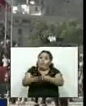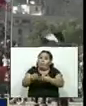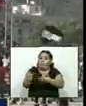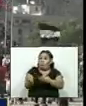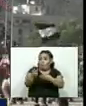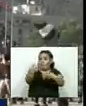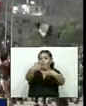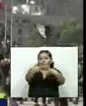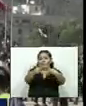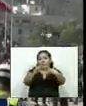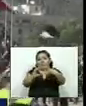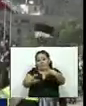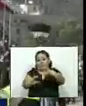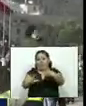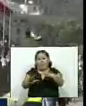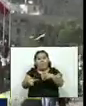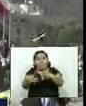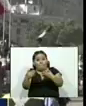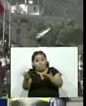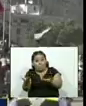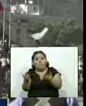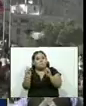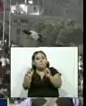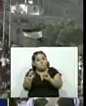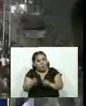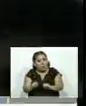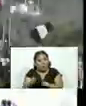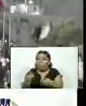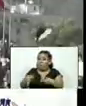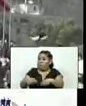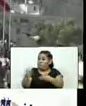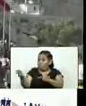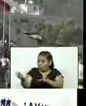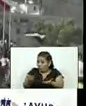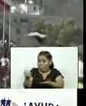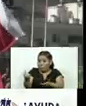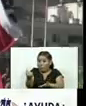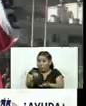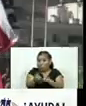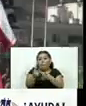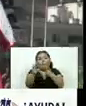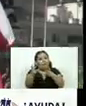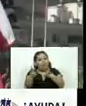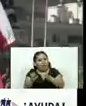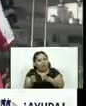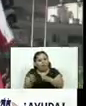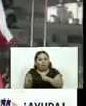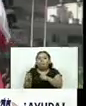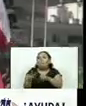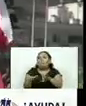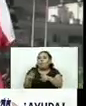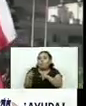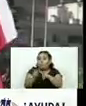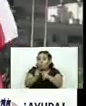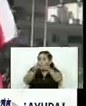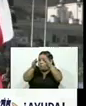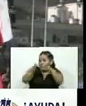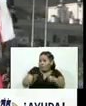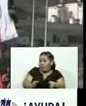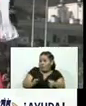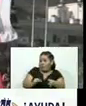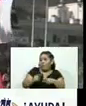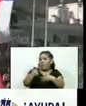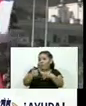constitución mediante un plebiscito de entrada que preguntará a la ciudadanía si quiere una nueva carta magna y en caso afirmativo